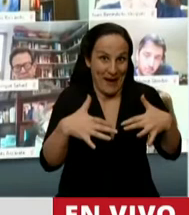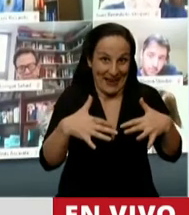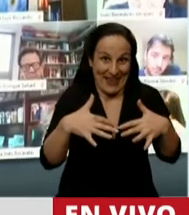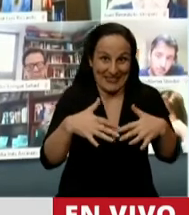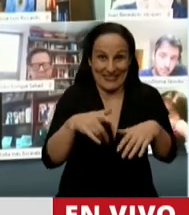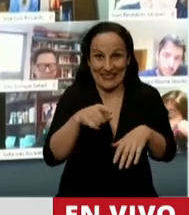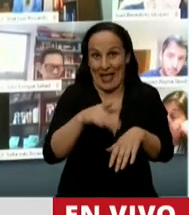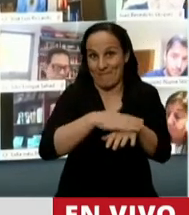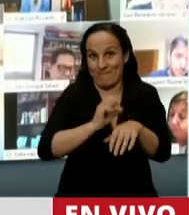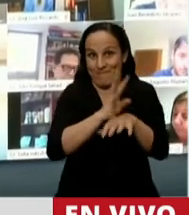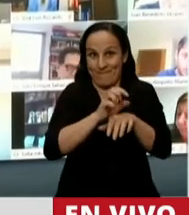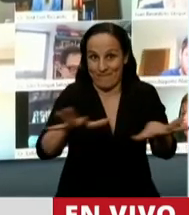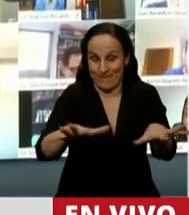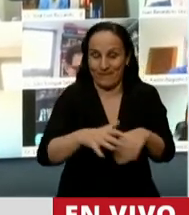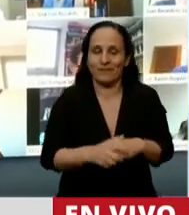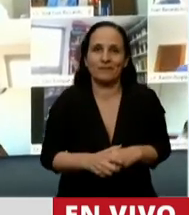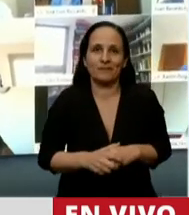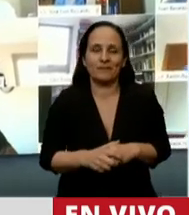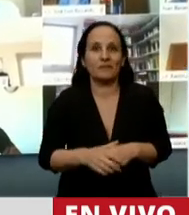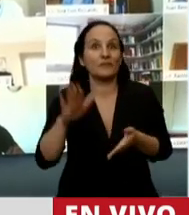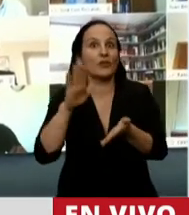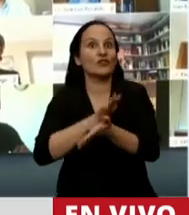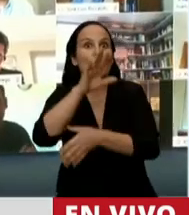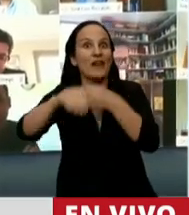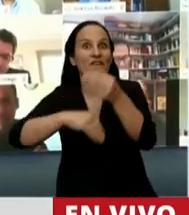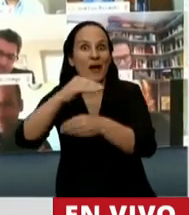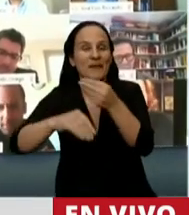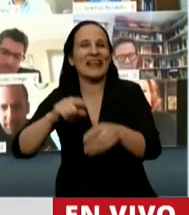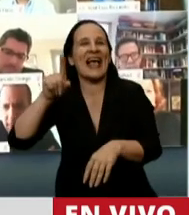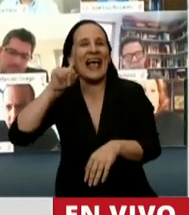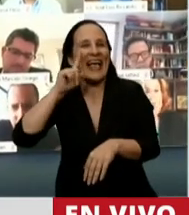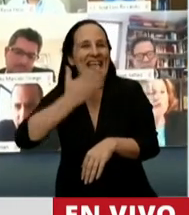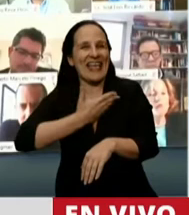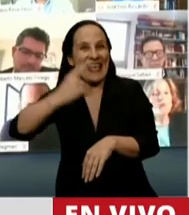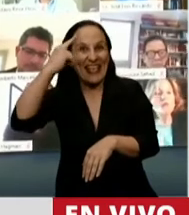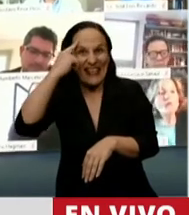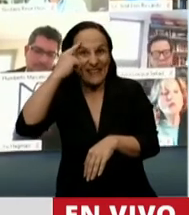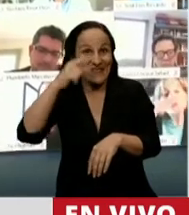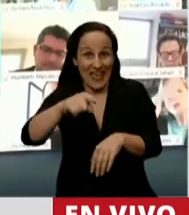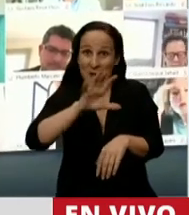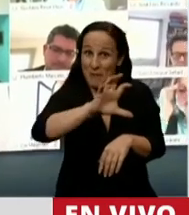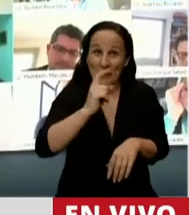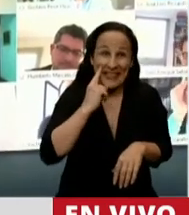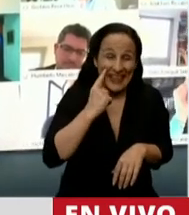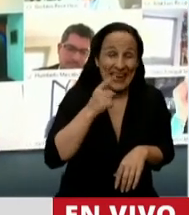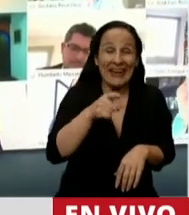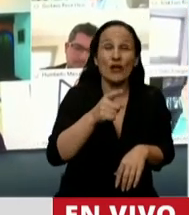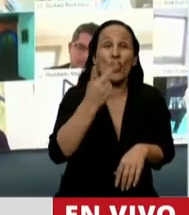que viene en Argentina. En cuanto a las familias, el IFE beneficia en Entre Ríos a